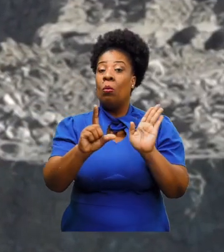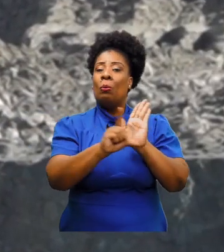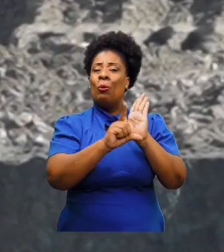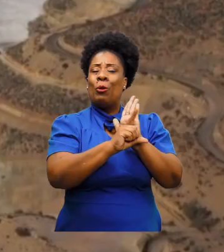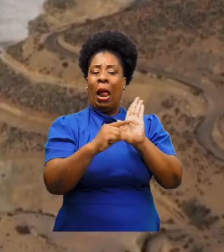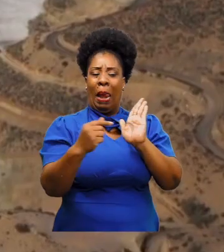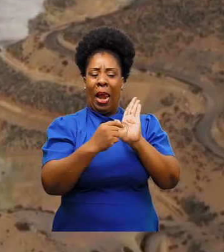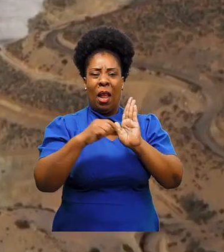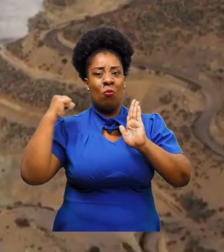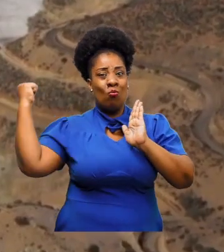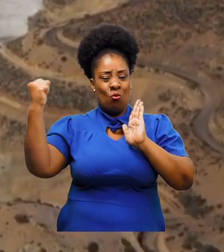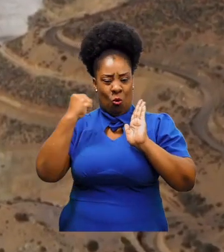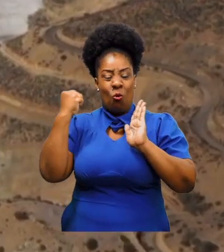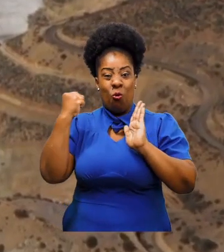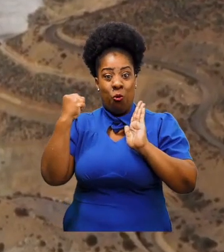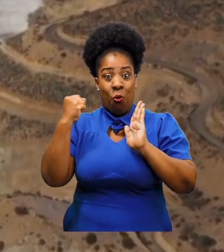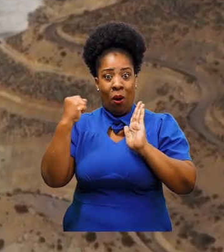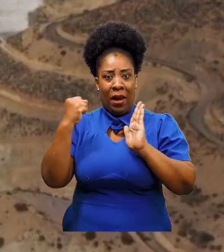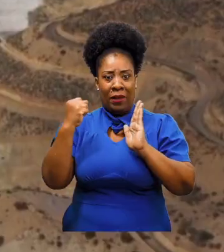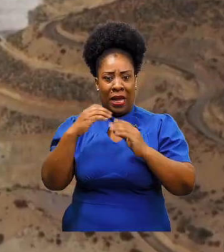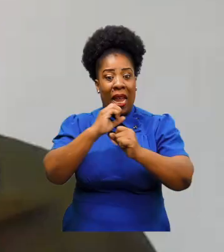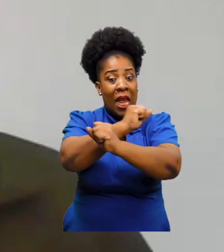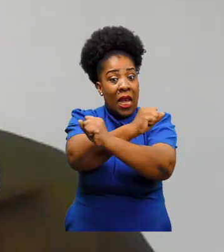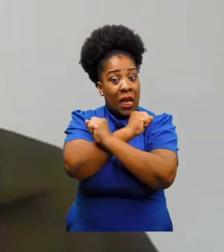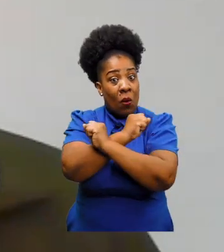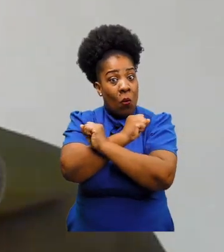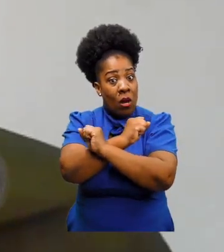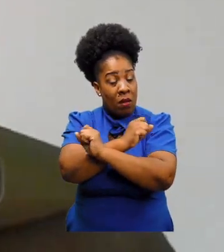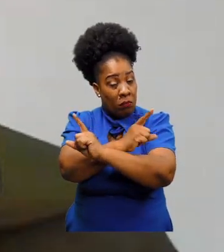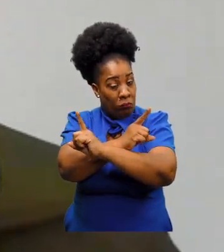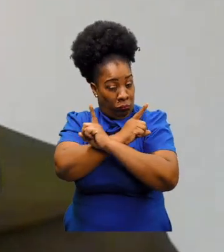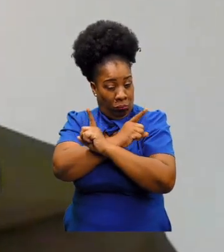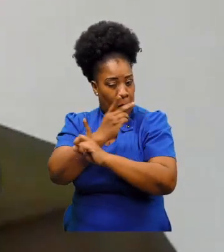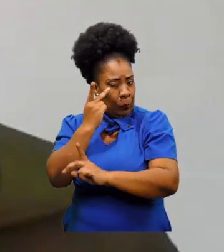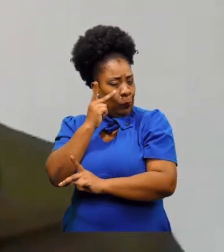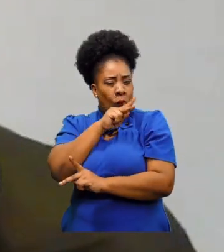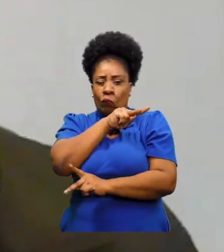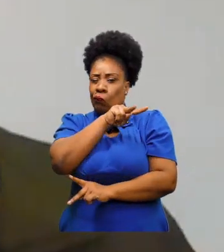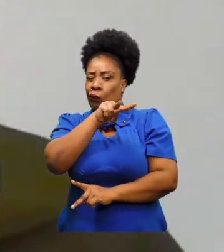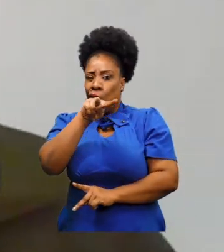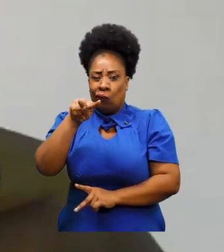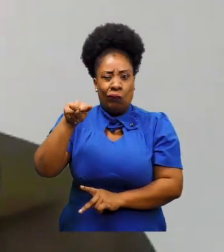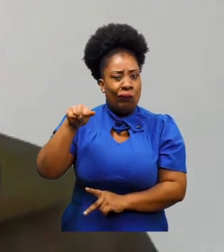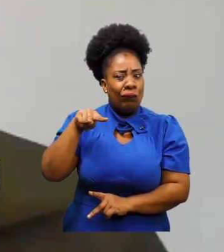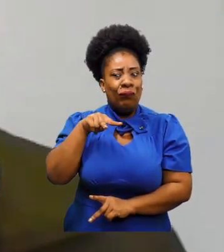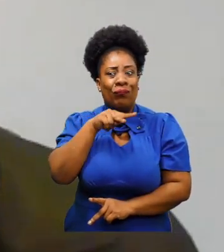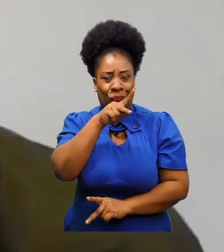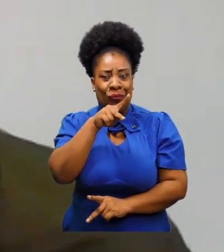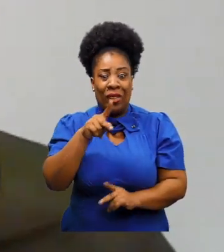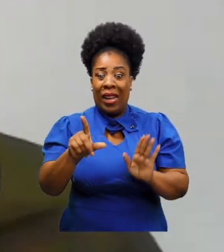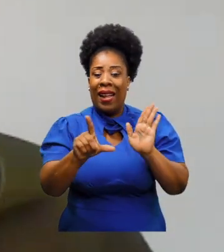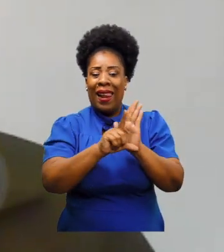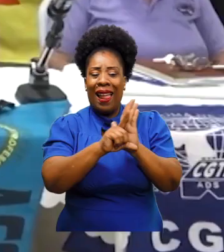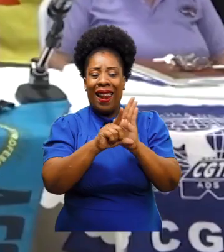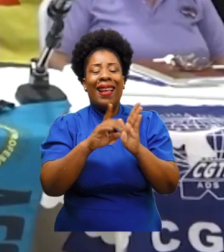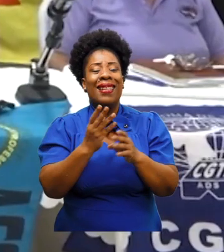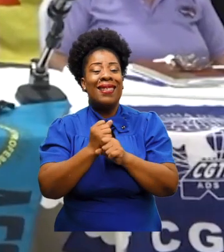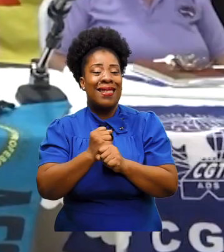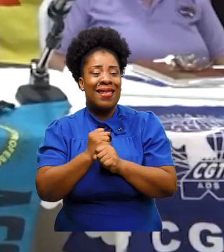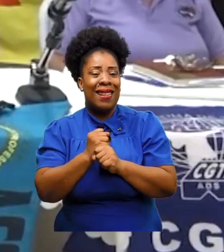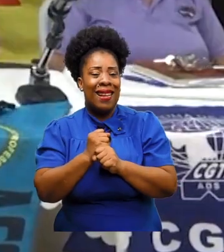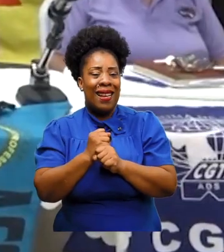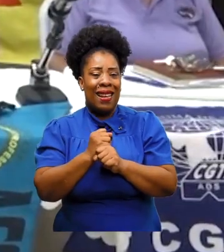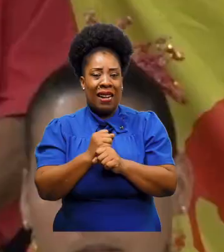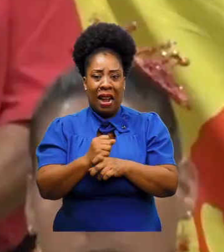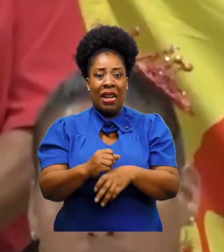una legislación robusta, medioambiental, que fiscalice, ¿no es cierto?, y que haga cumplir la ley. Los